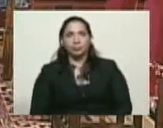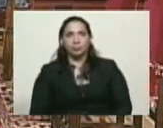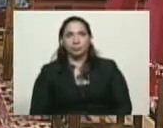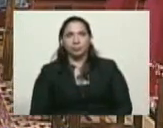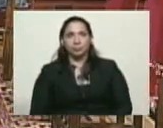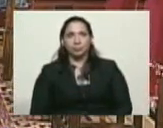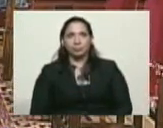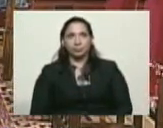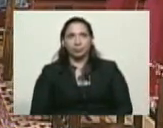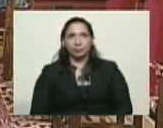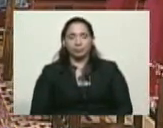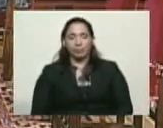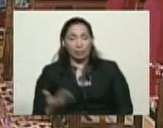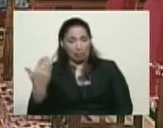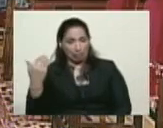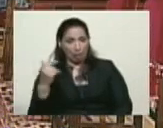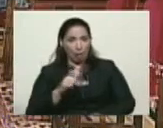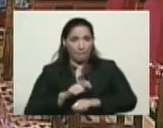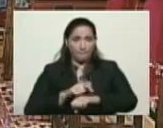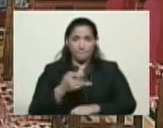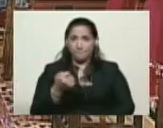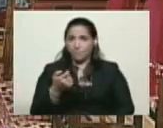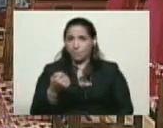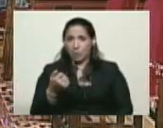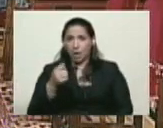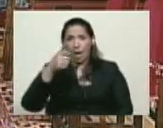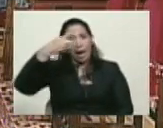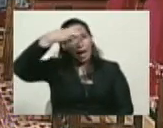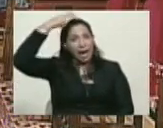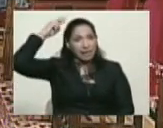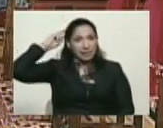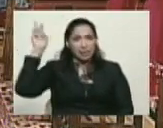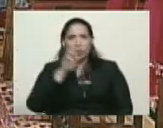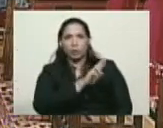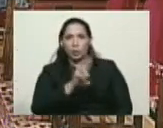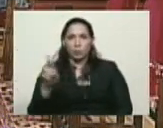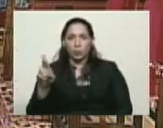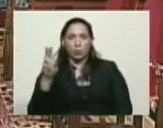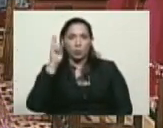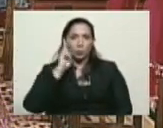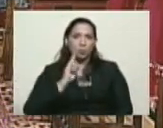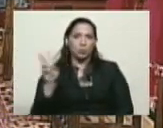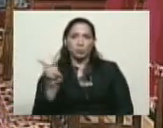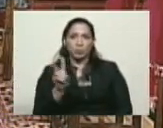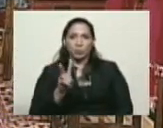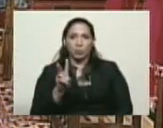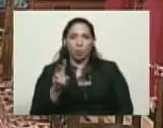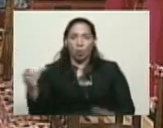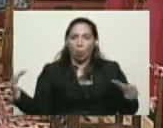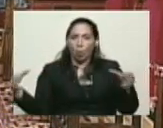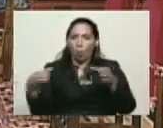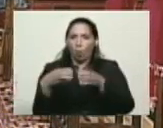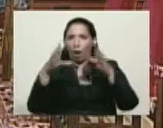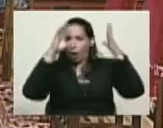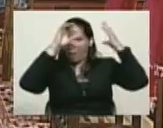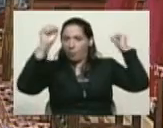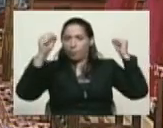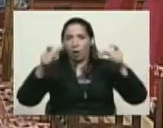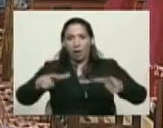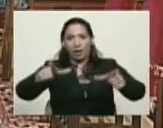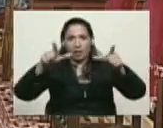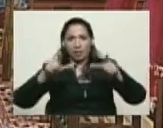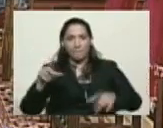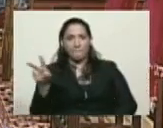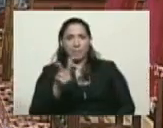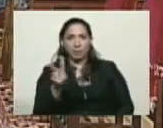Hace pocos minutos, pues el Canciller de la República sostenía una reunión con embajadores acreditados en Venezuela,